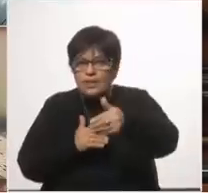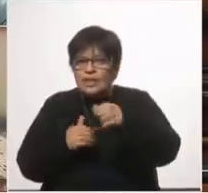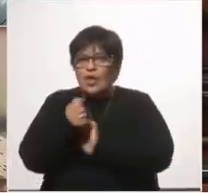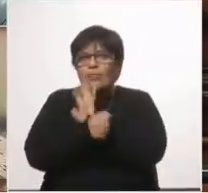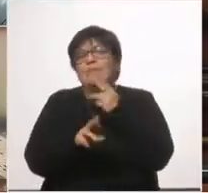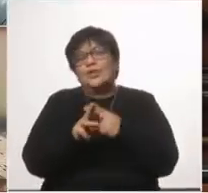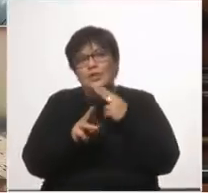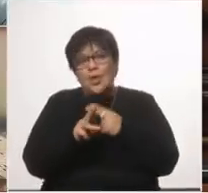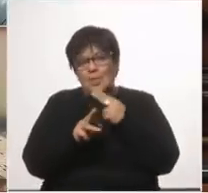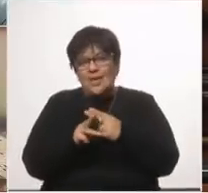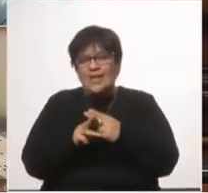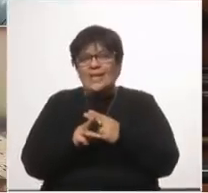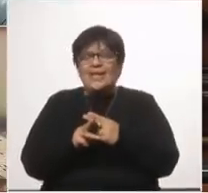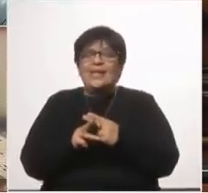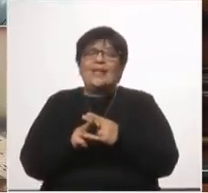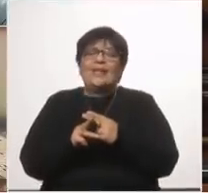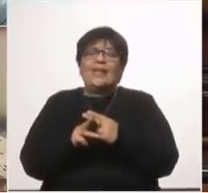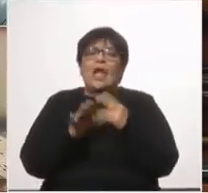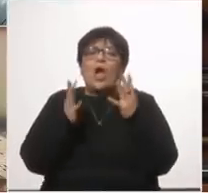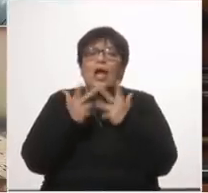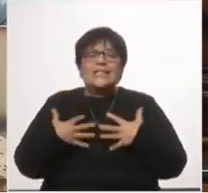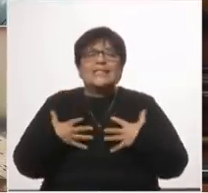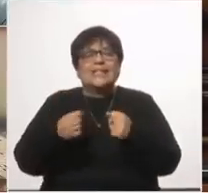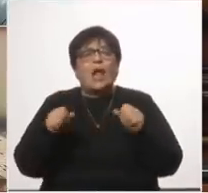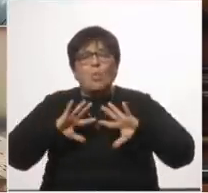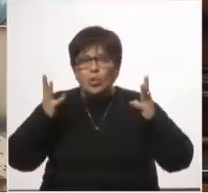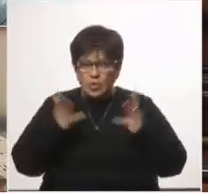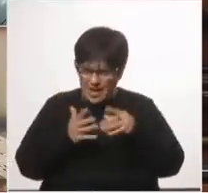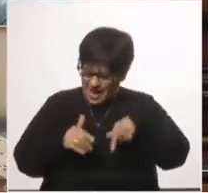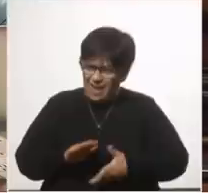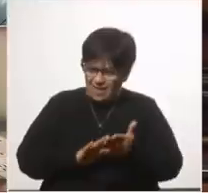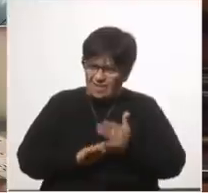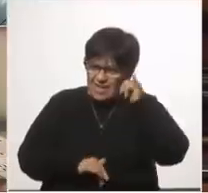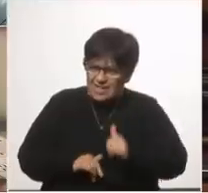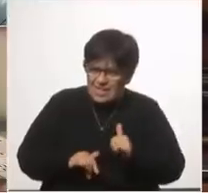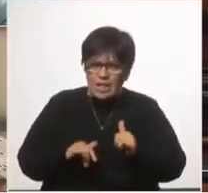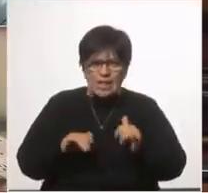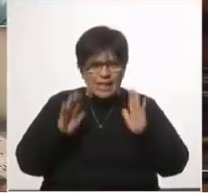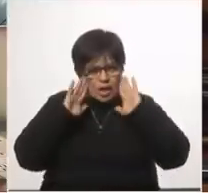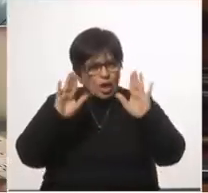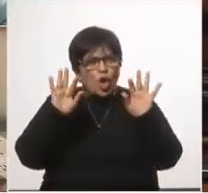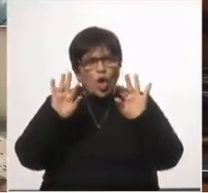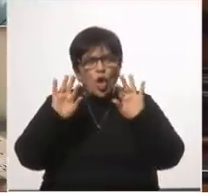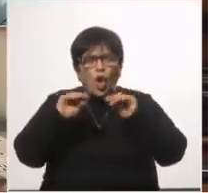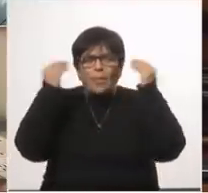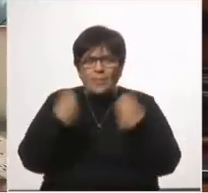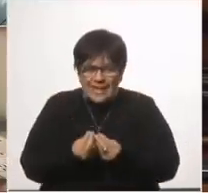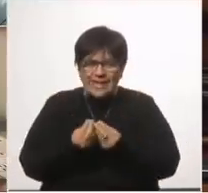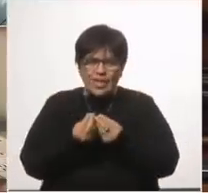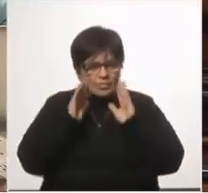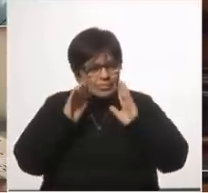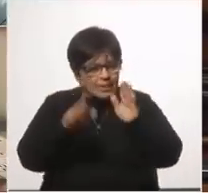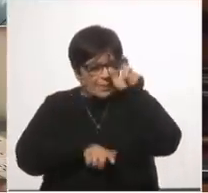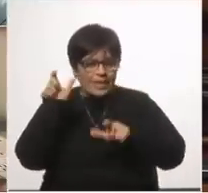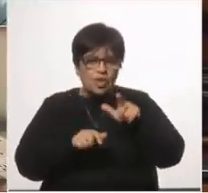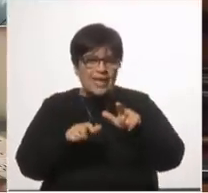en la terminología de OMS en Uruguay ¿está previsto crear un centro integral de atención? este es un